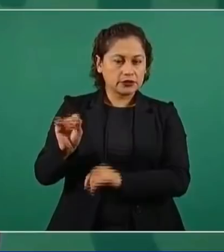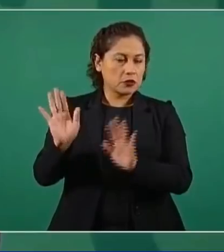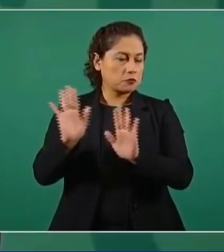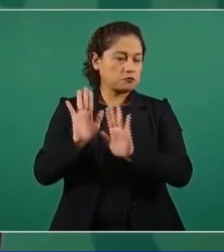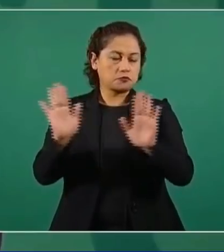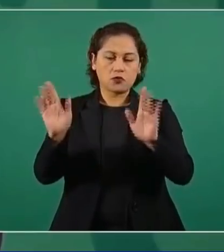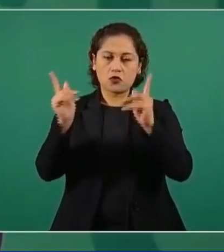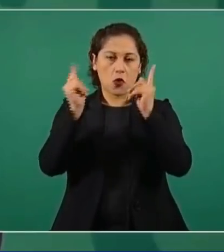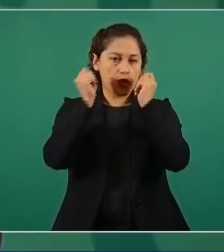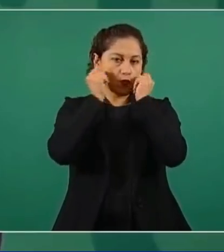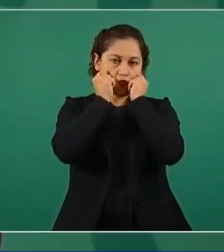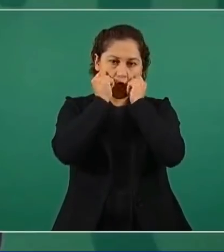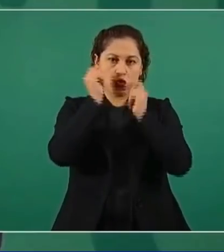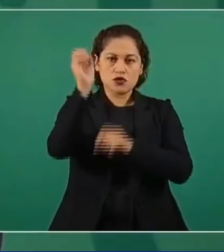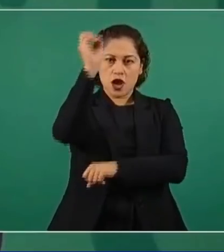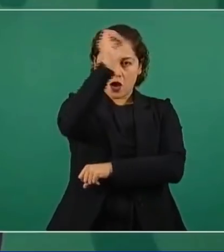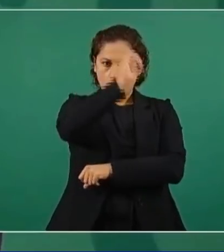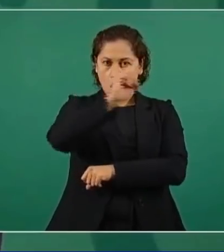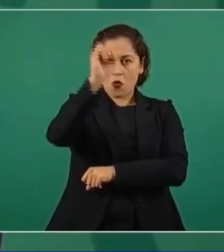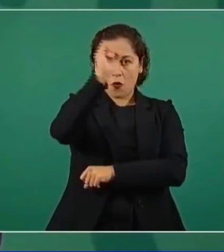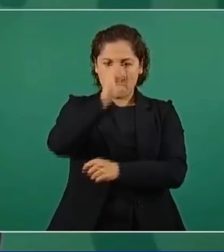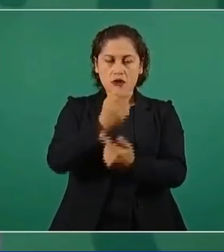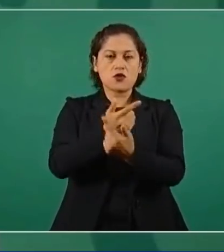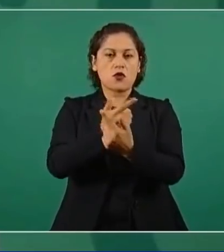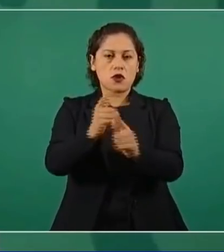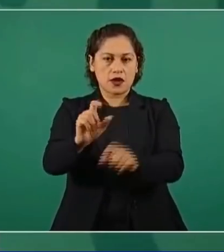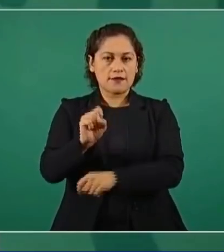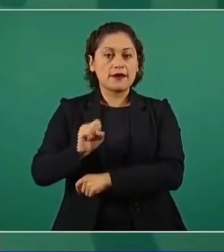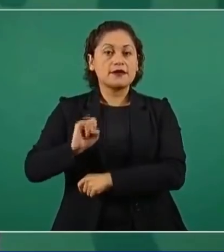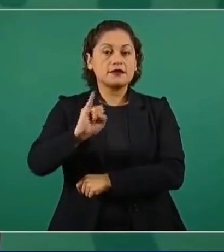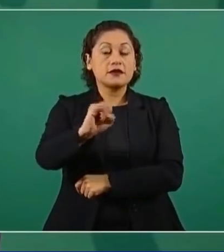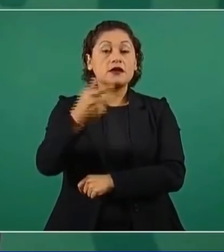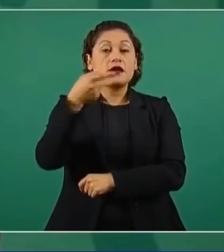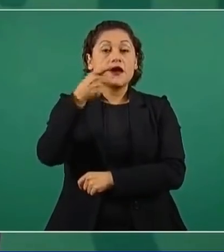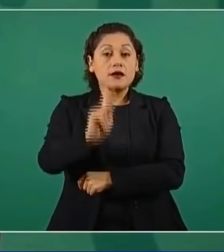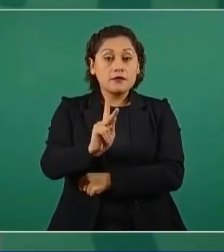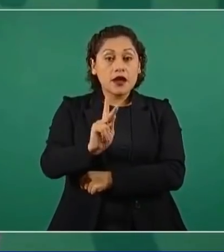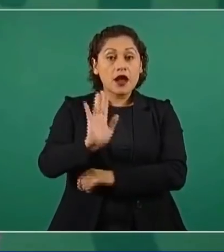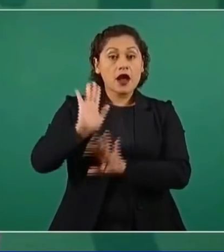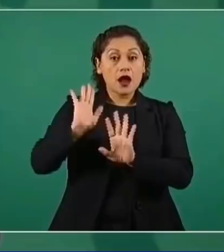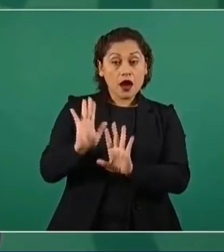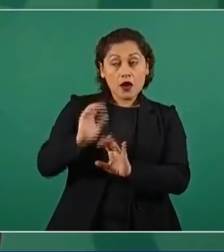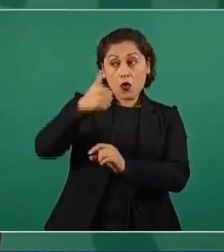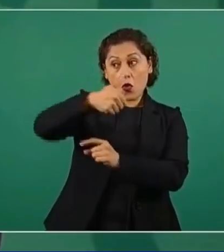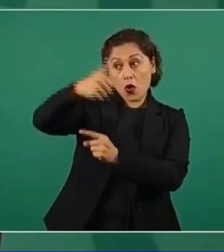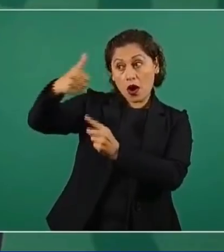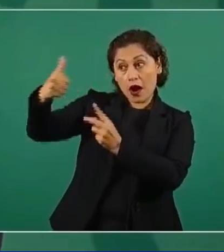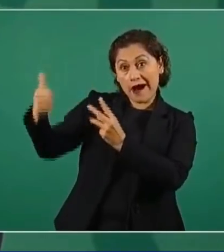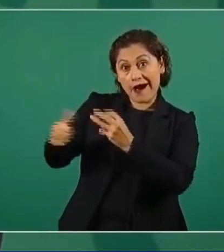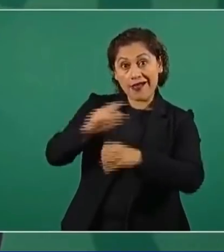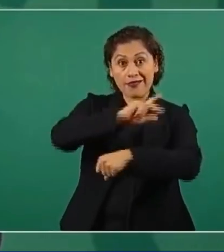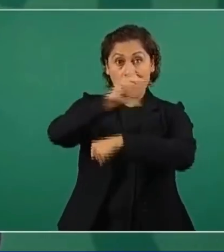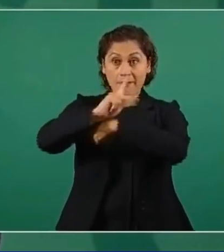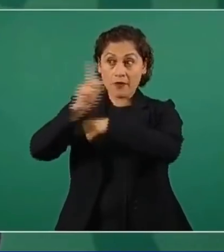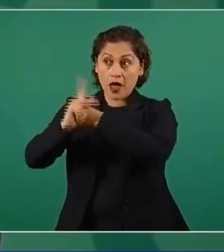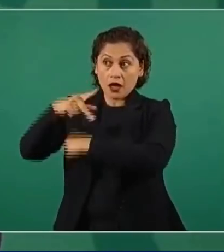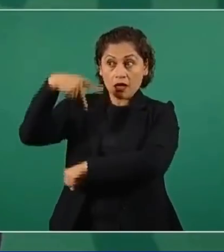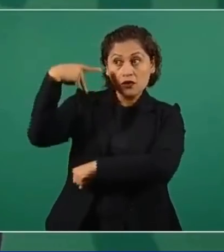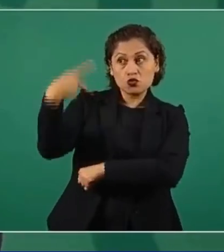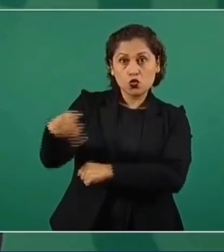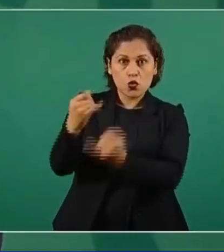nosotros tenemos que ser respetuosos de las libertades, de la independencia y no aceptar